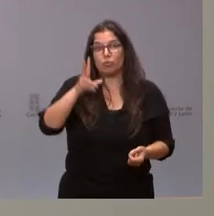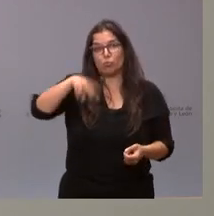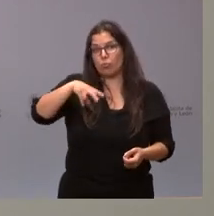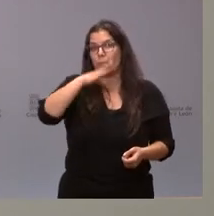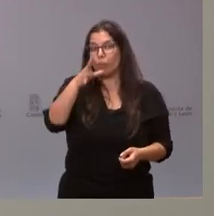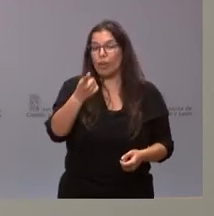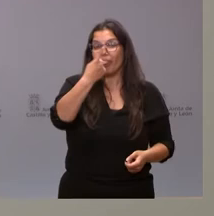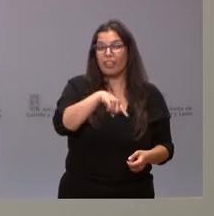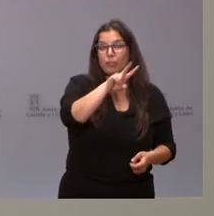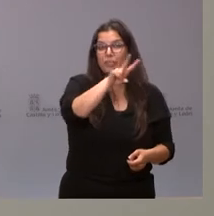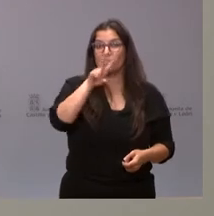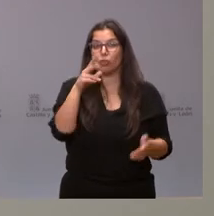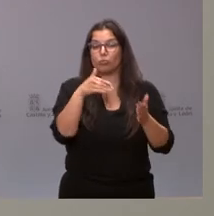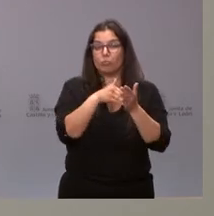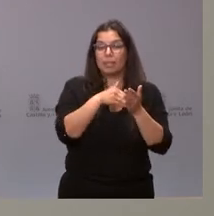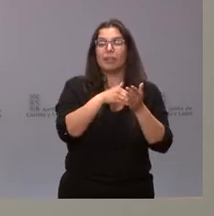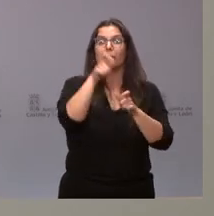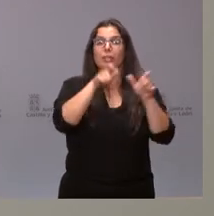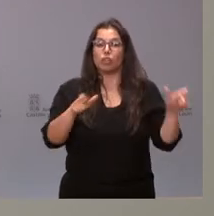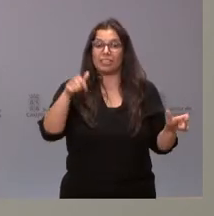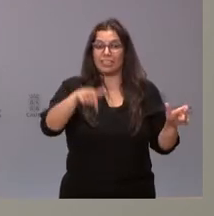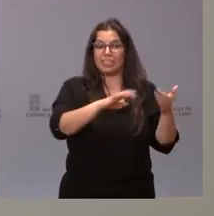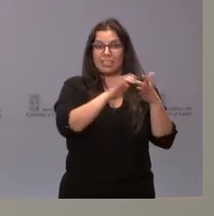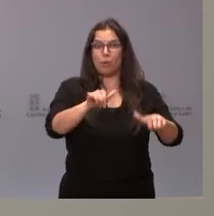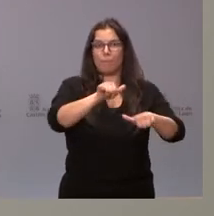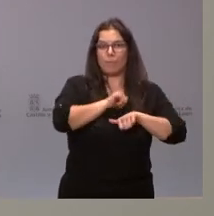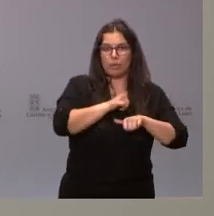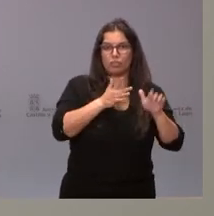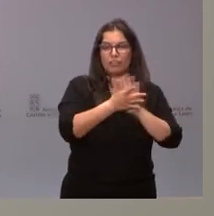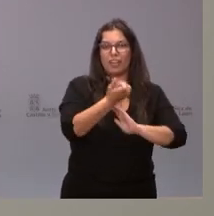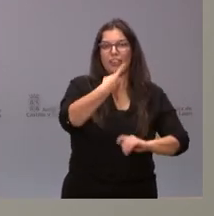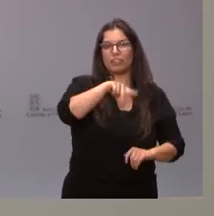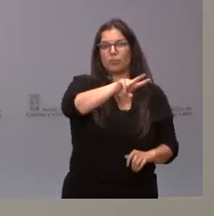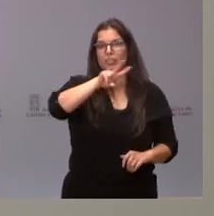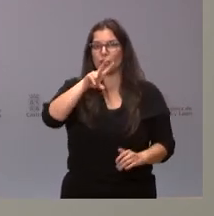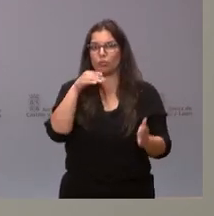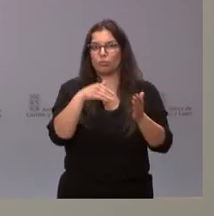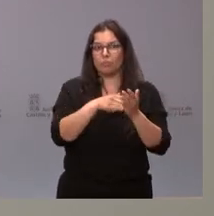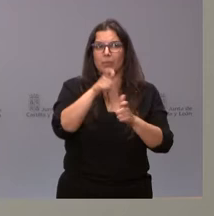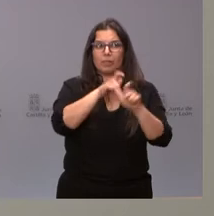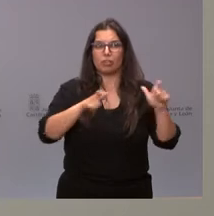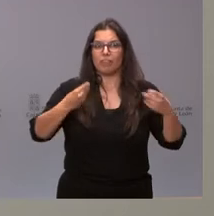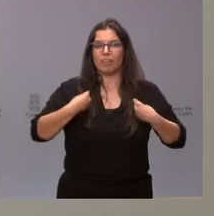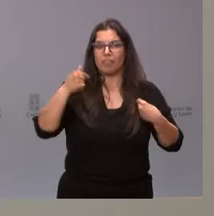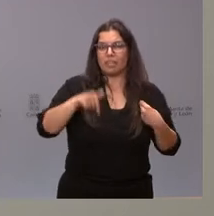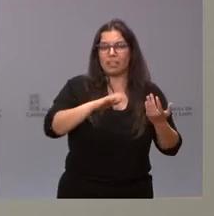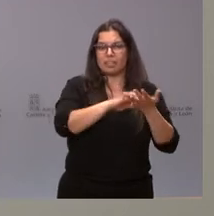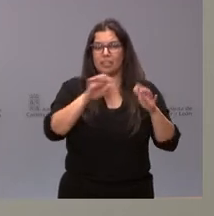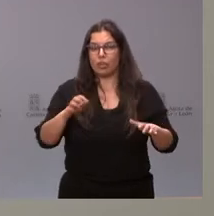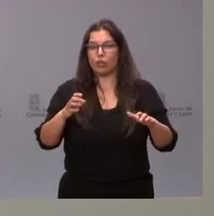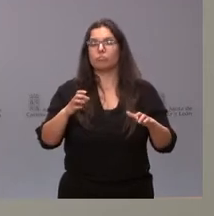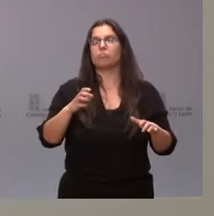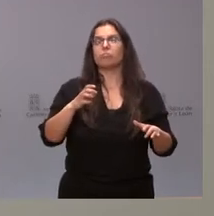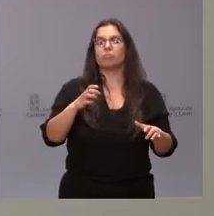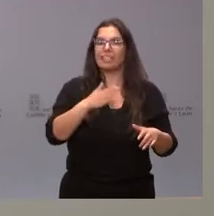122.000 personas de Castilla y León en el paro, que hay 122.000 paisanos de esta tierra, ciudadanos de nuestra comunidad